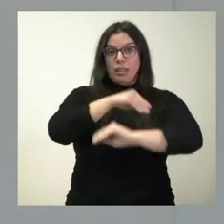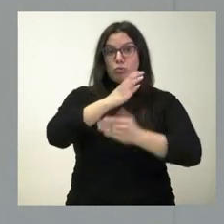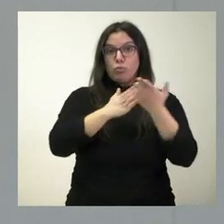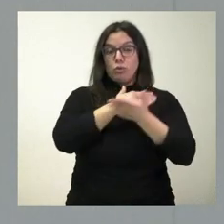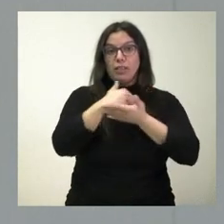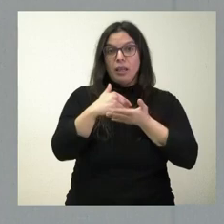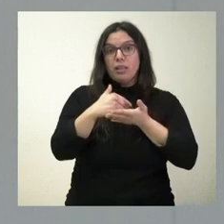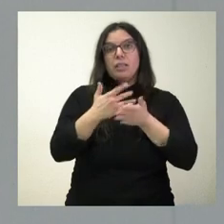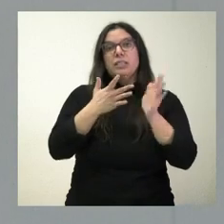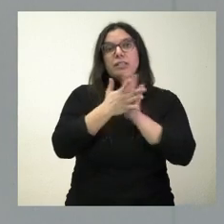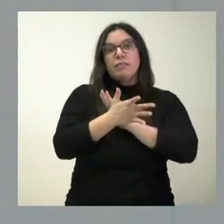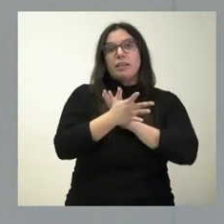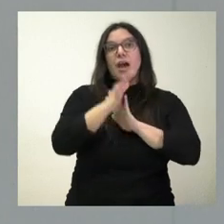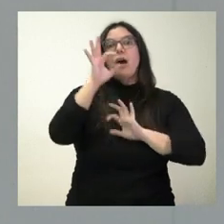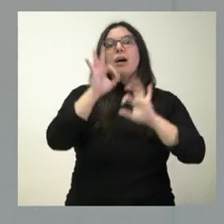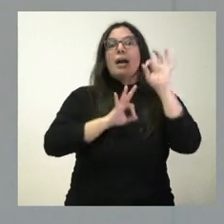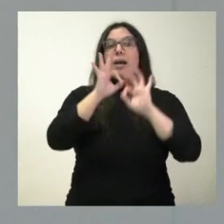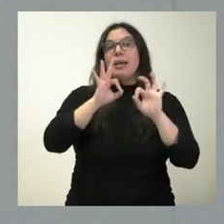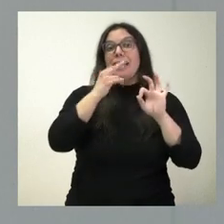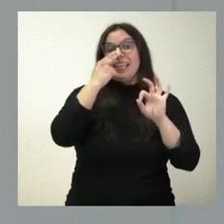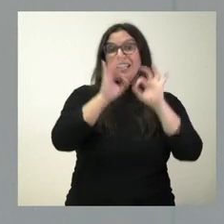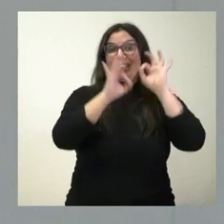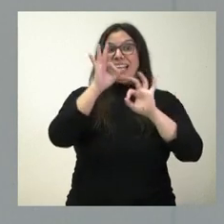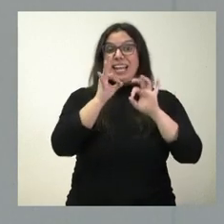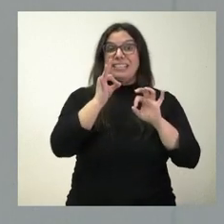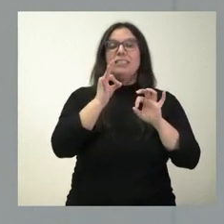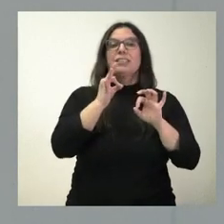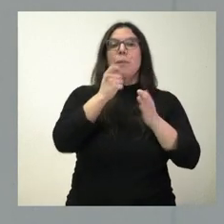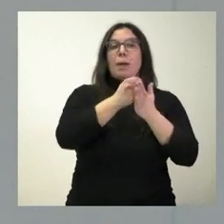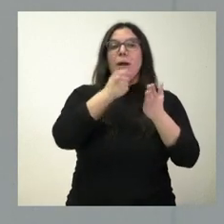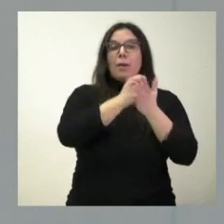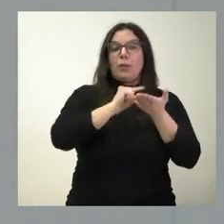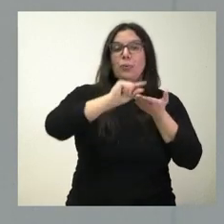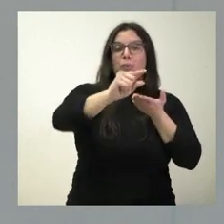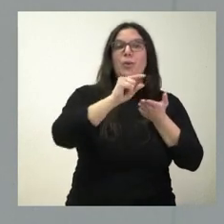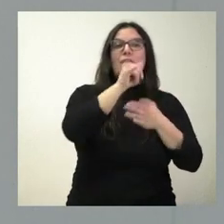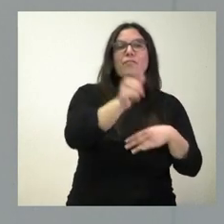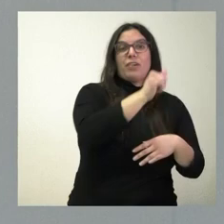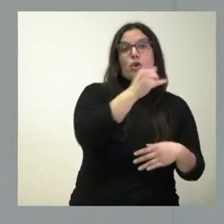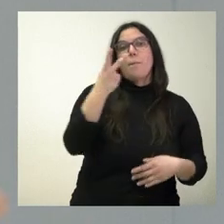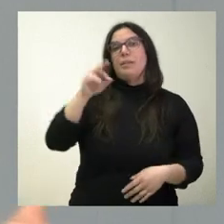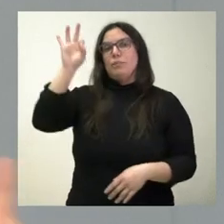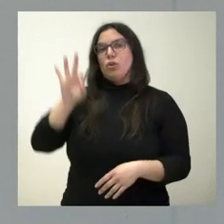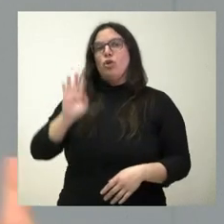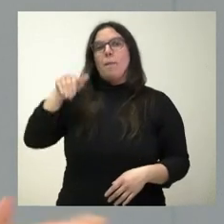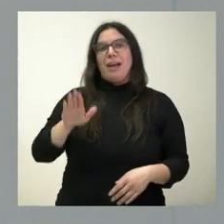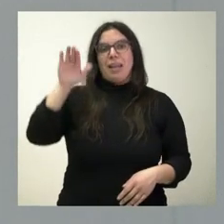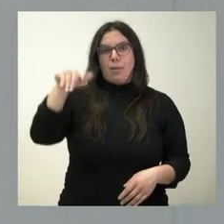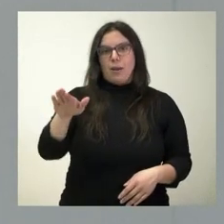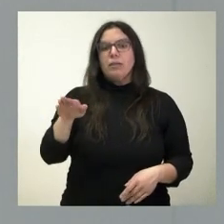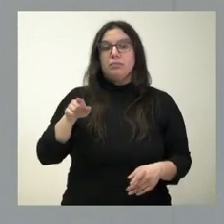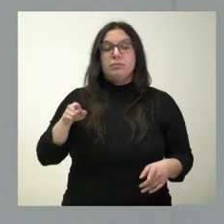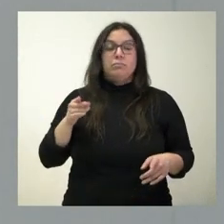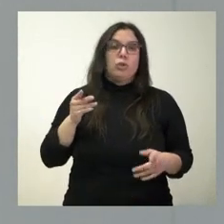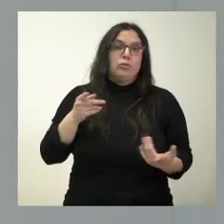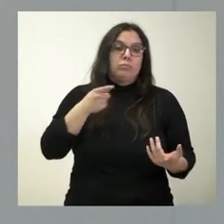están a tipo de interés fijo y únicamente el 20% a tipo de interés variable. Ese es un elemento muy importante en este momento